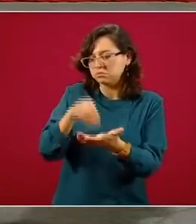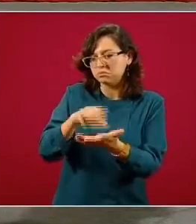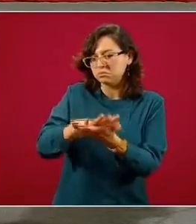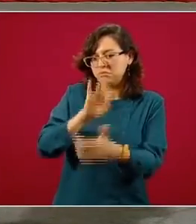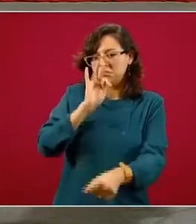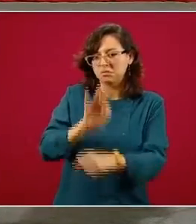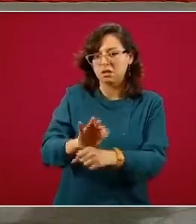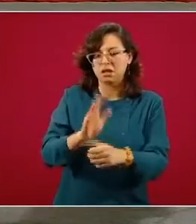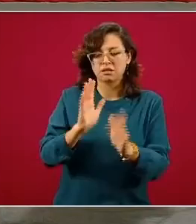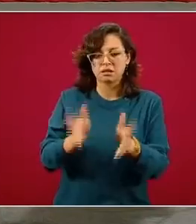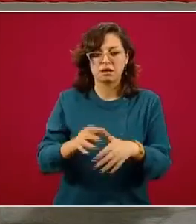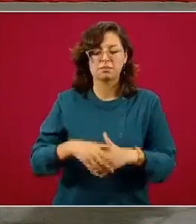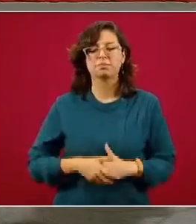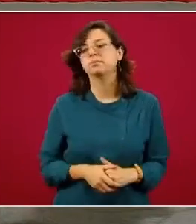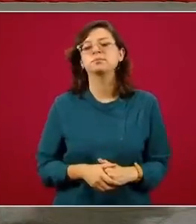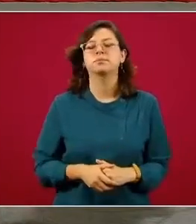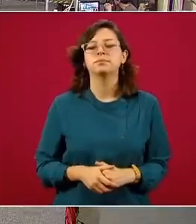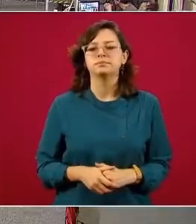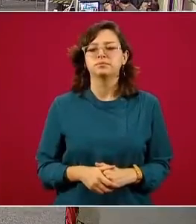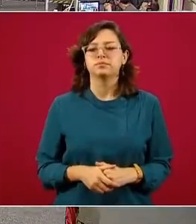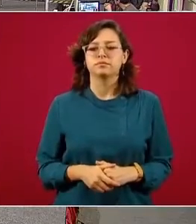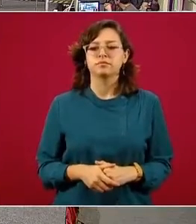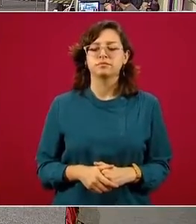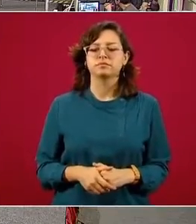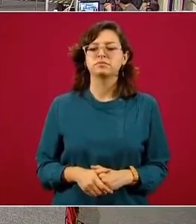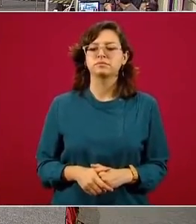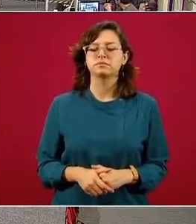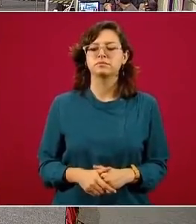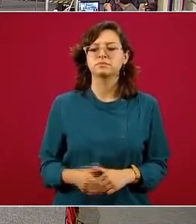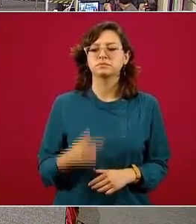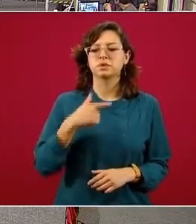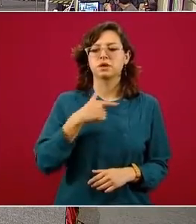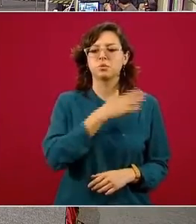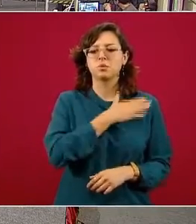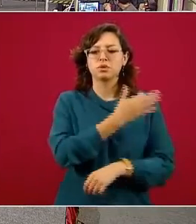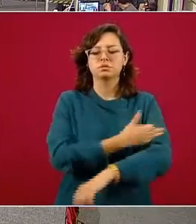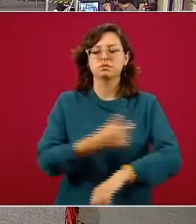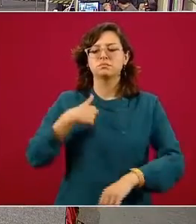Hola, doctor. Buenas tardes. Marta Obeso, de Esfera Noticias.